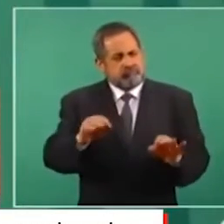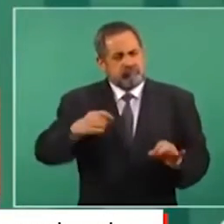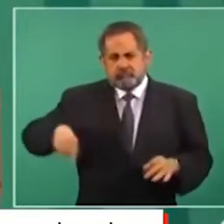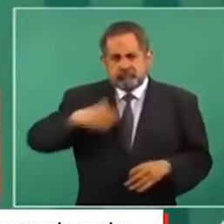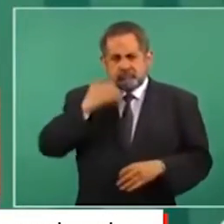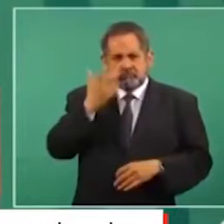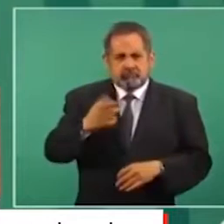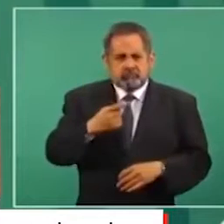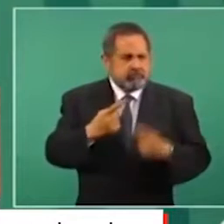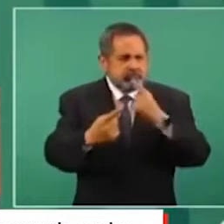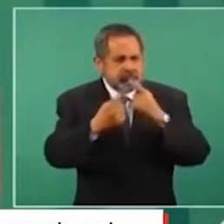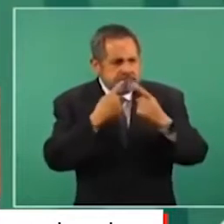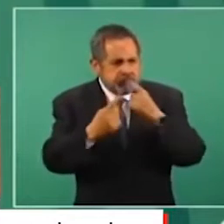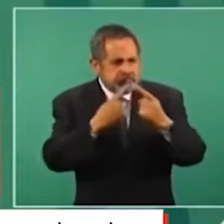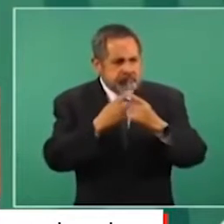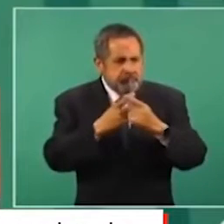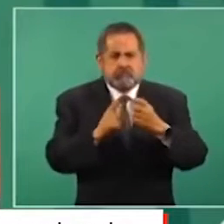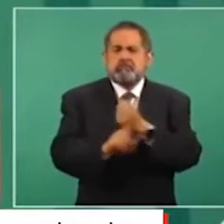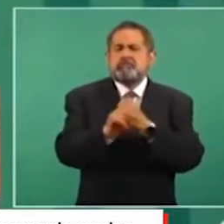Los problemas se resuelven,